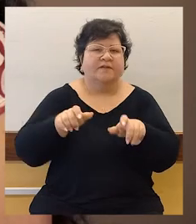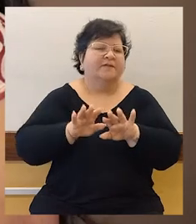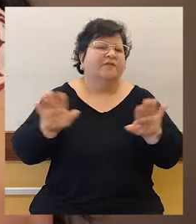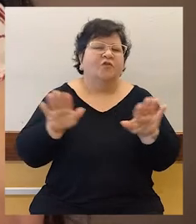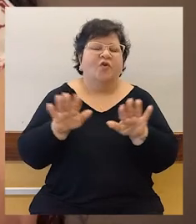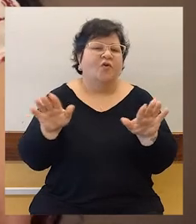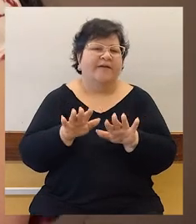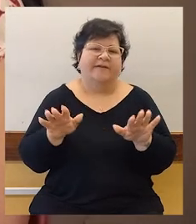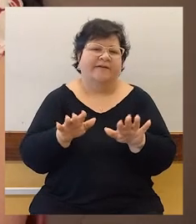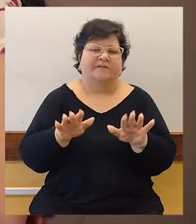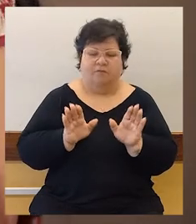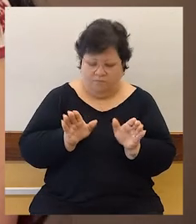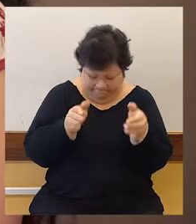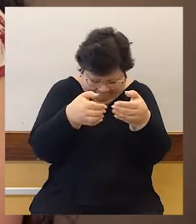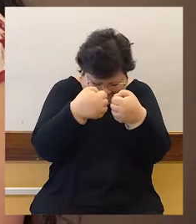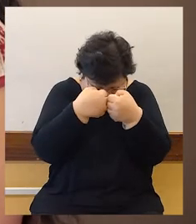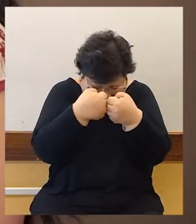de encierro.